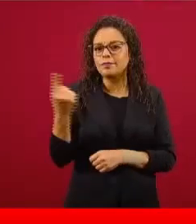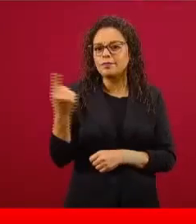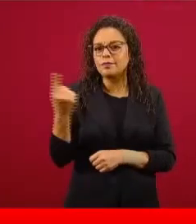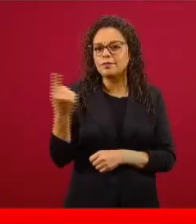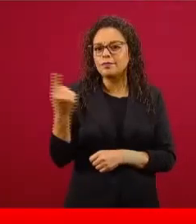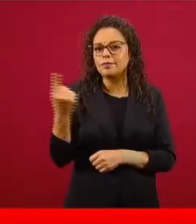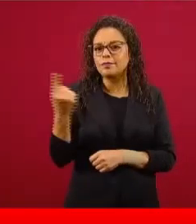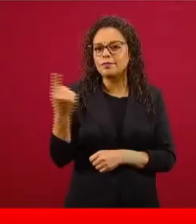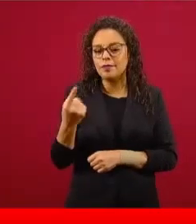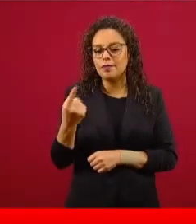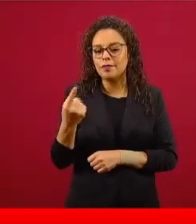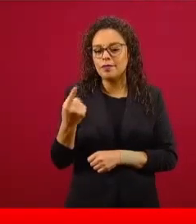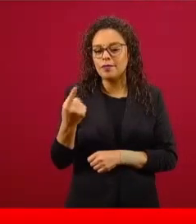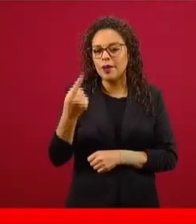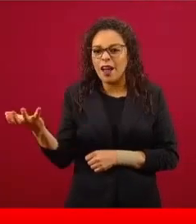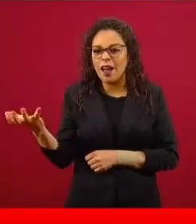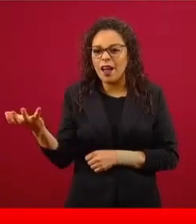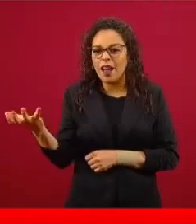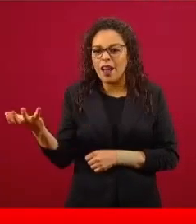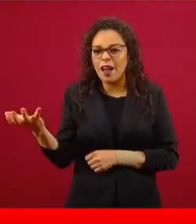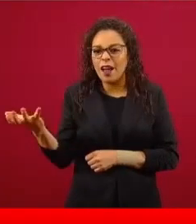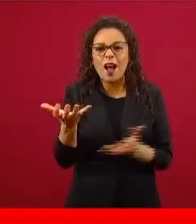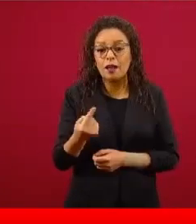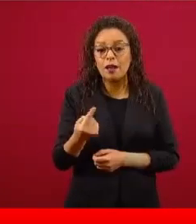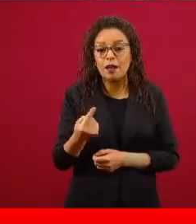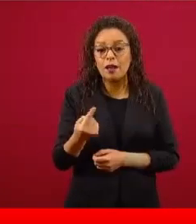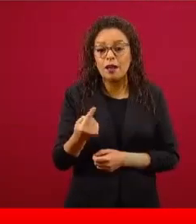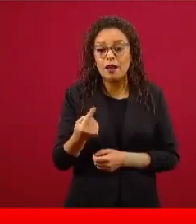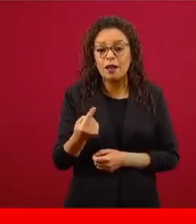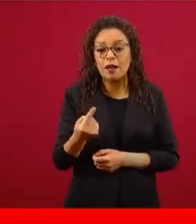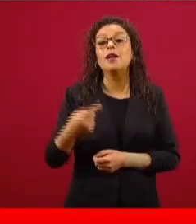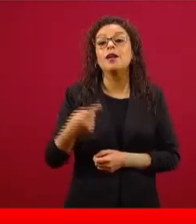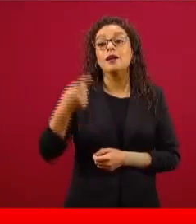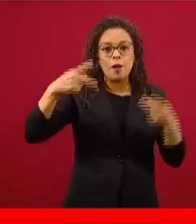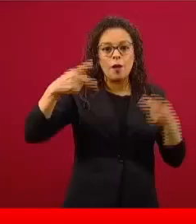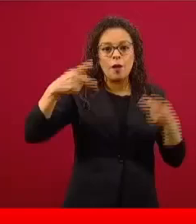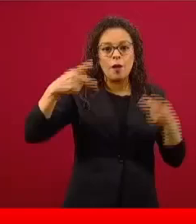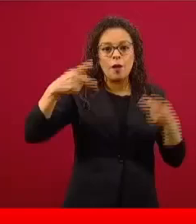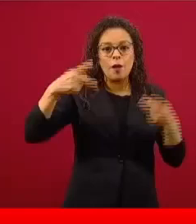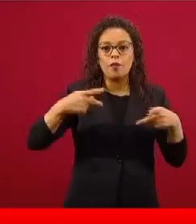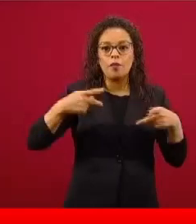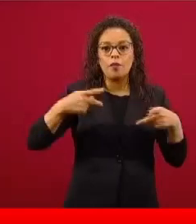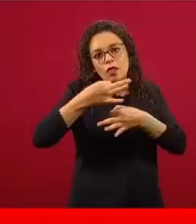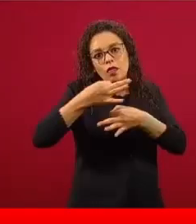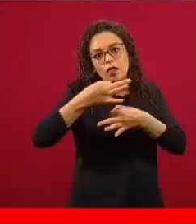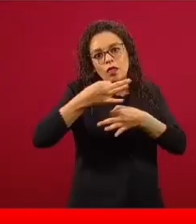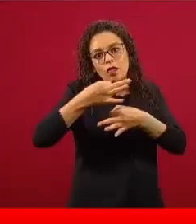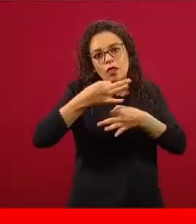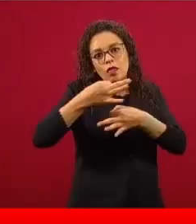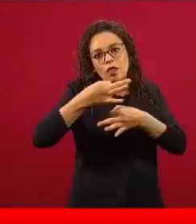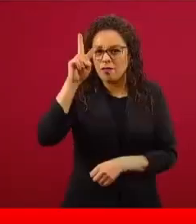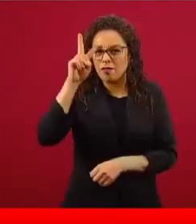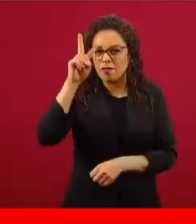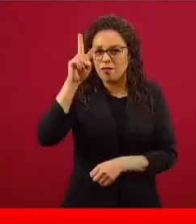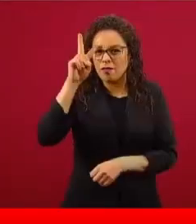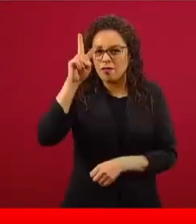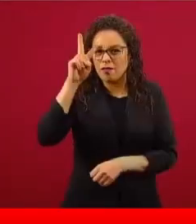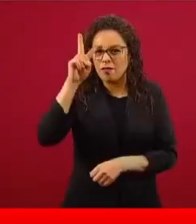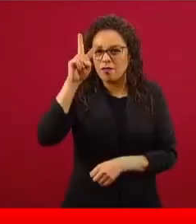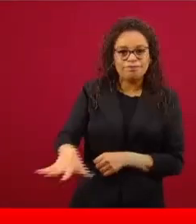gente. Aunque sean absolutamente ridículas, increíbles las versiones,